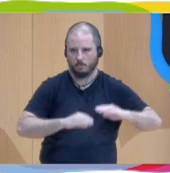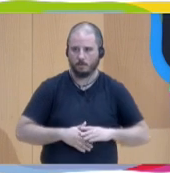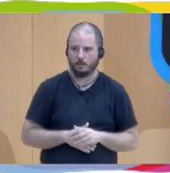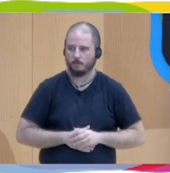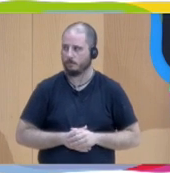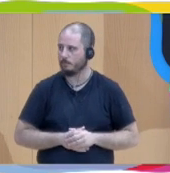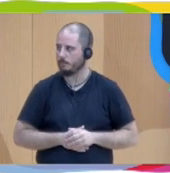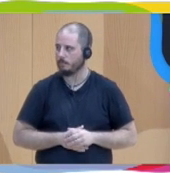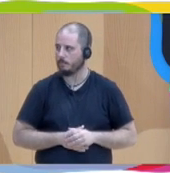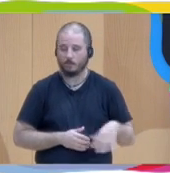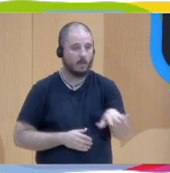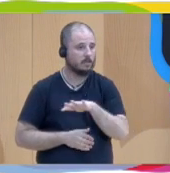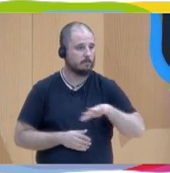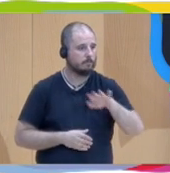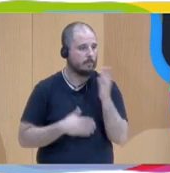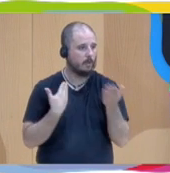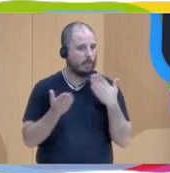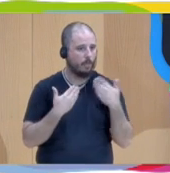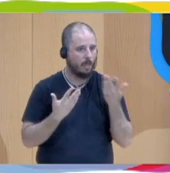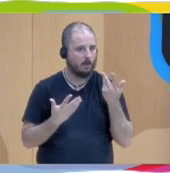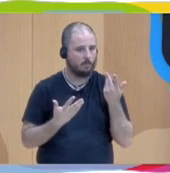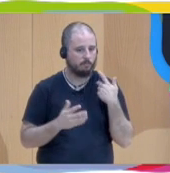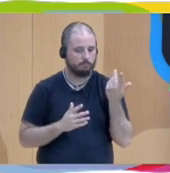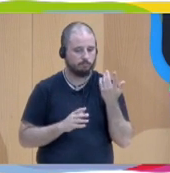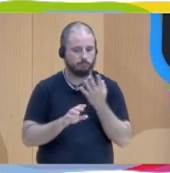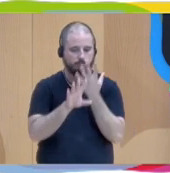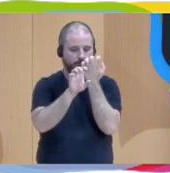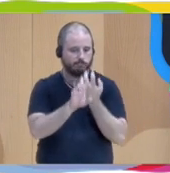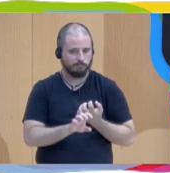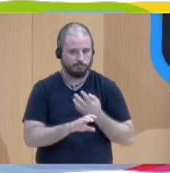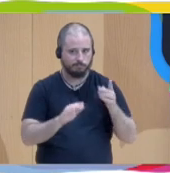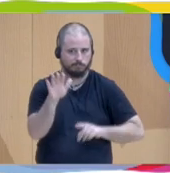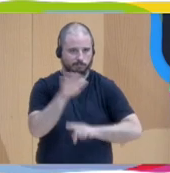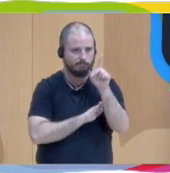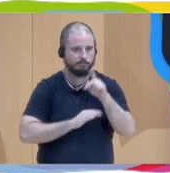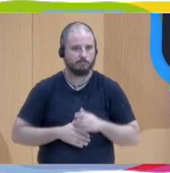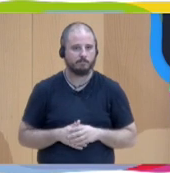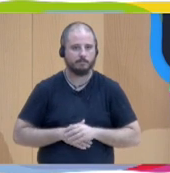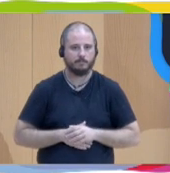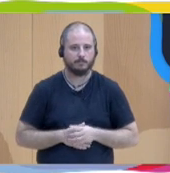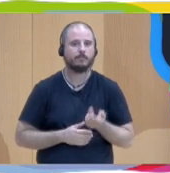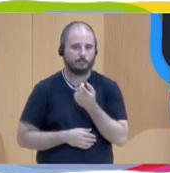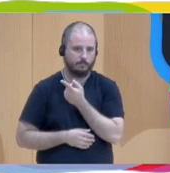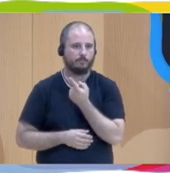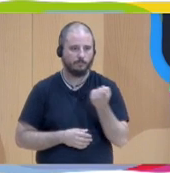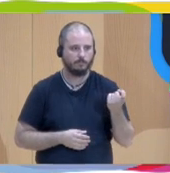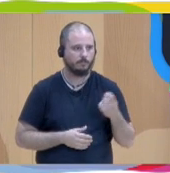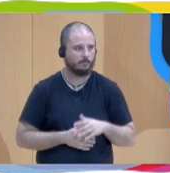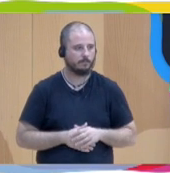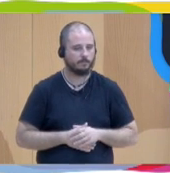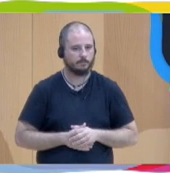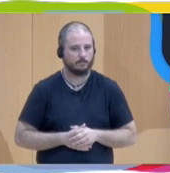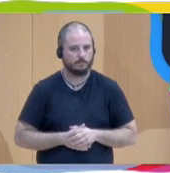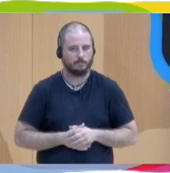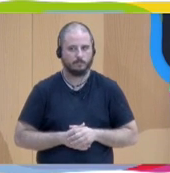Espacios de diálogos para conocernos mejor y crecer juntos. Es algo necesario, sin duda. Vamos a continuar con la